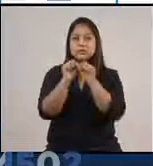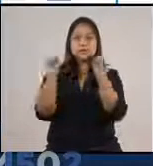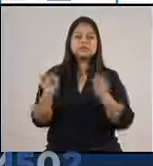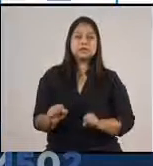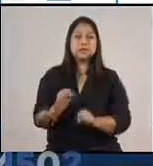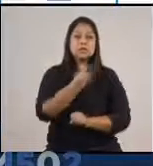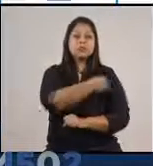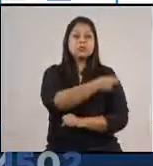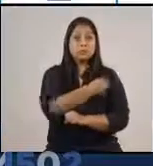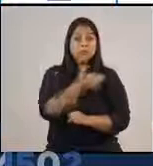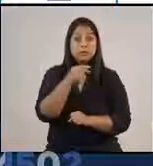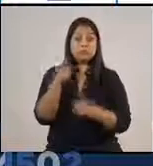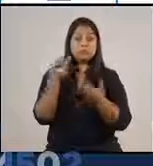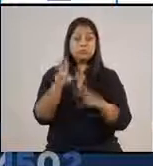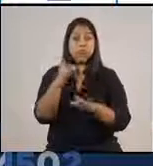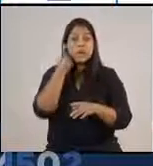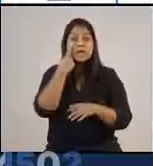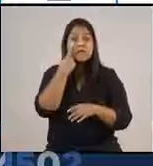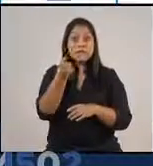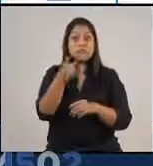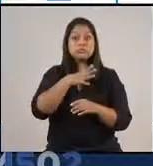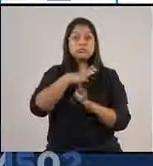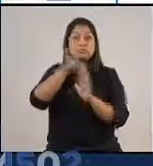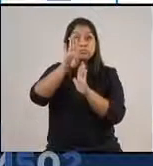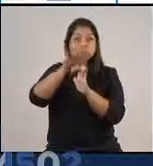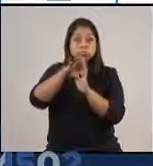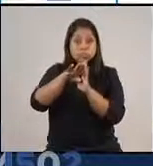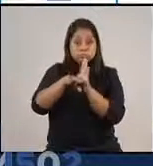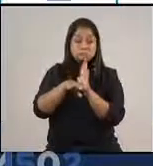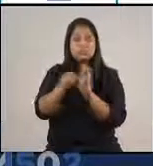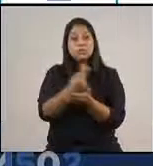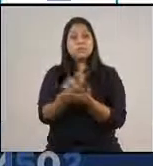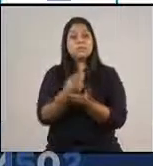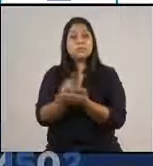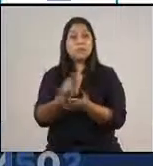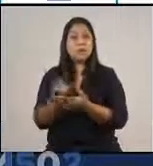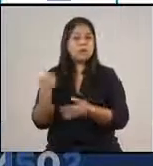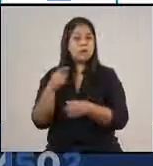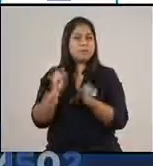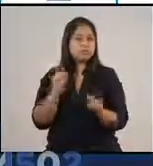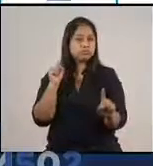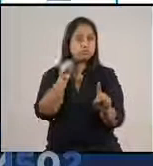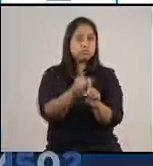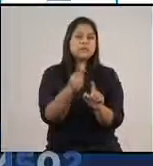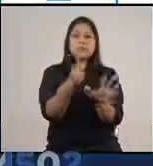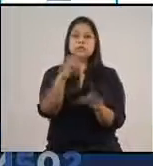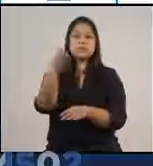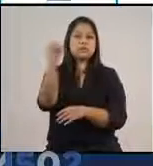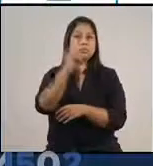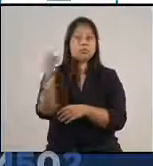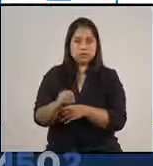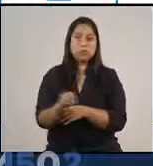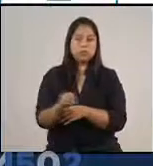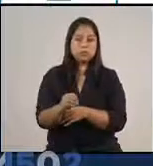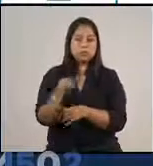nacional y vemos que hay un descenso en las últimas semanas para poder llegar al 60% de ocupación